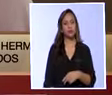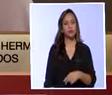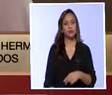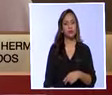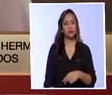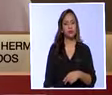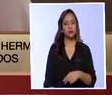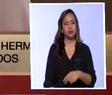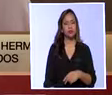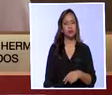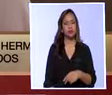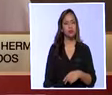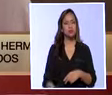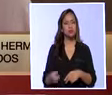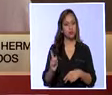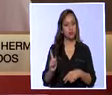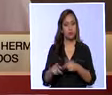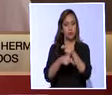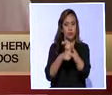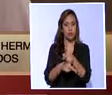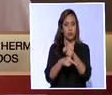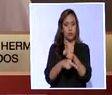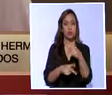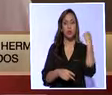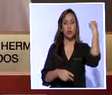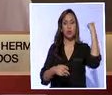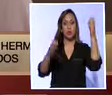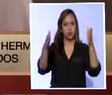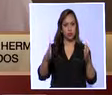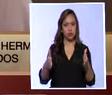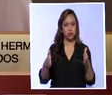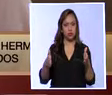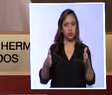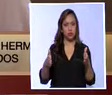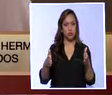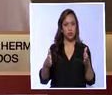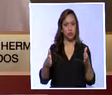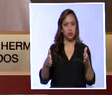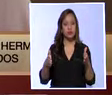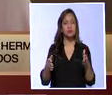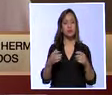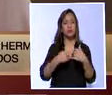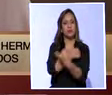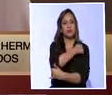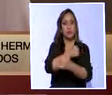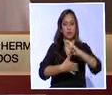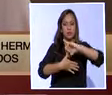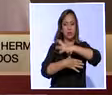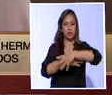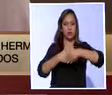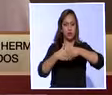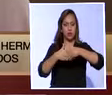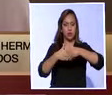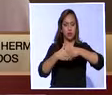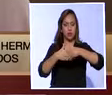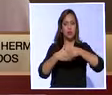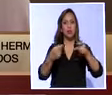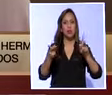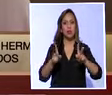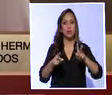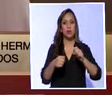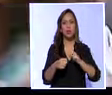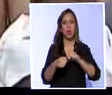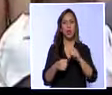de protección de los derechos humanos para los países latinoamericanos y los países de